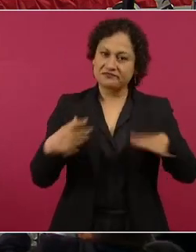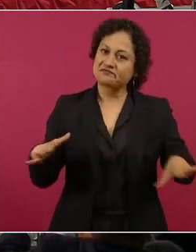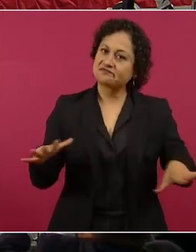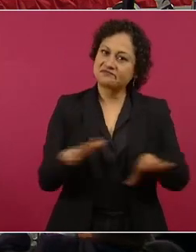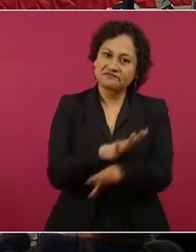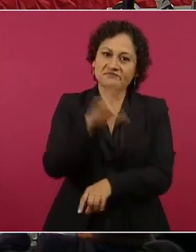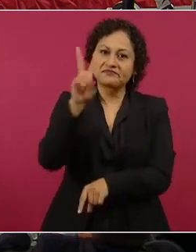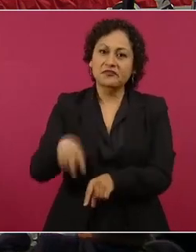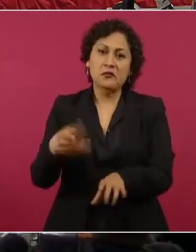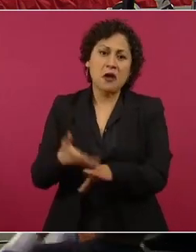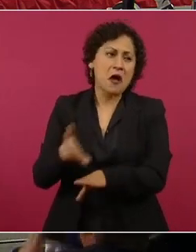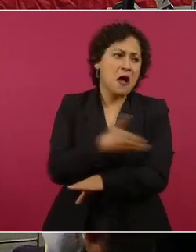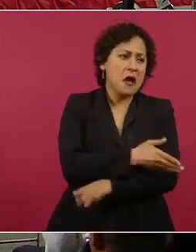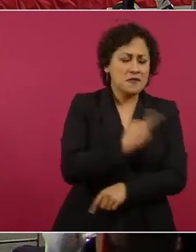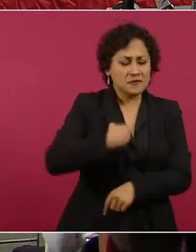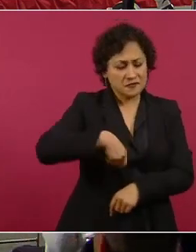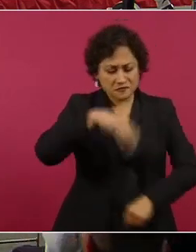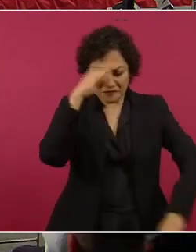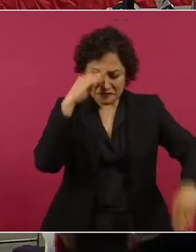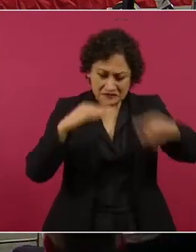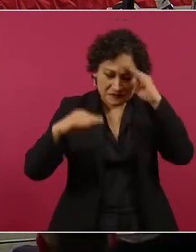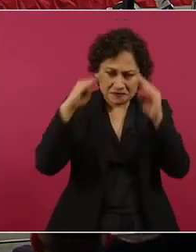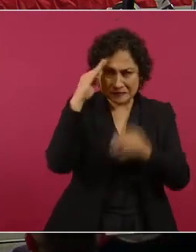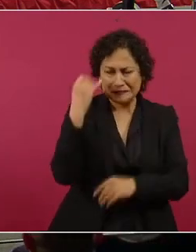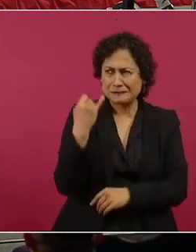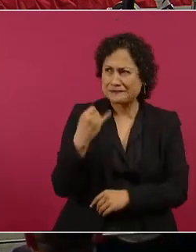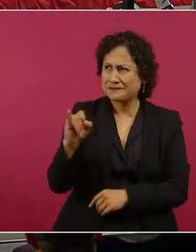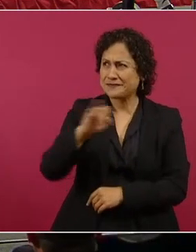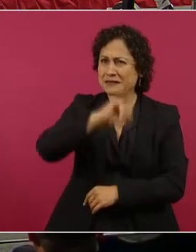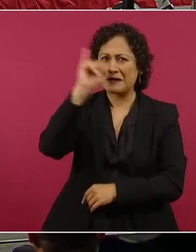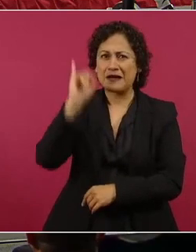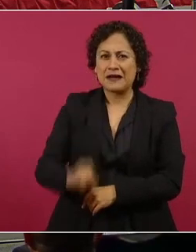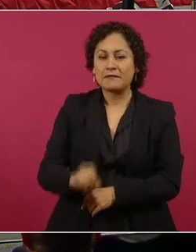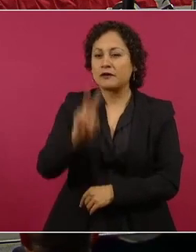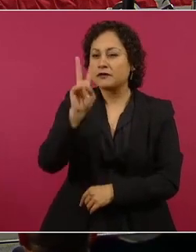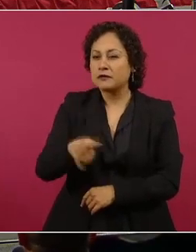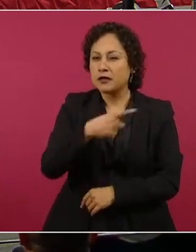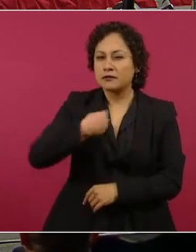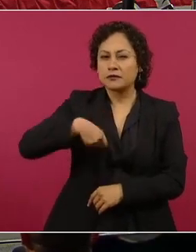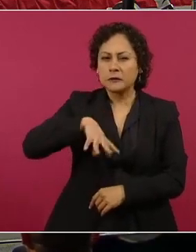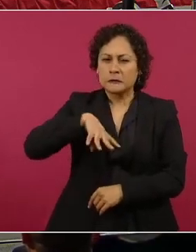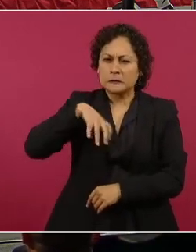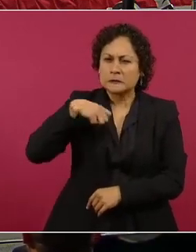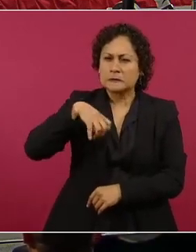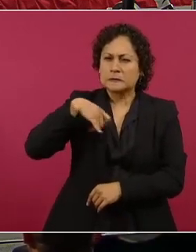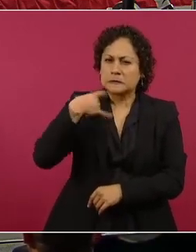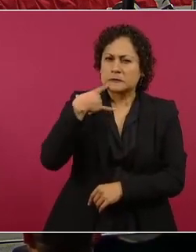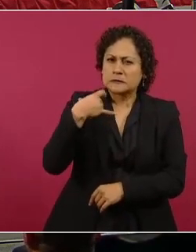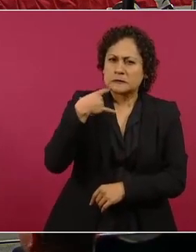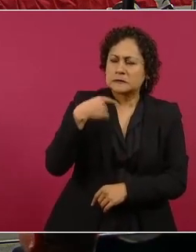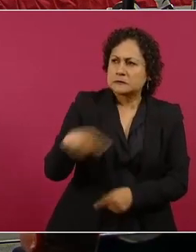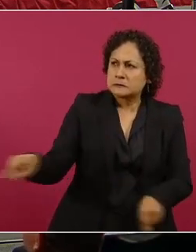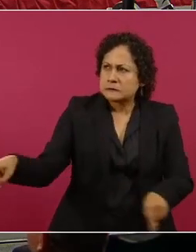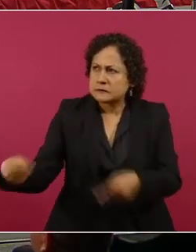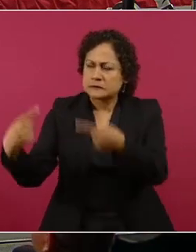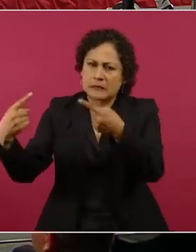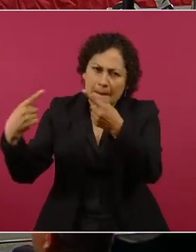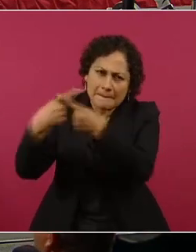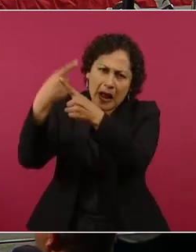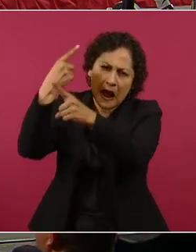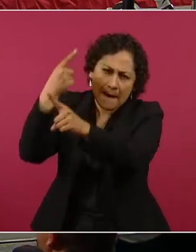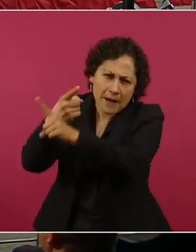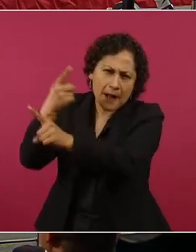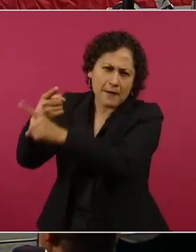Fue mucho trabajo, fue mucho sudor, muchas lágrimas, mucha pelea durante el torneo. Y